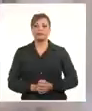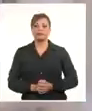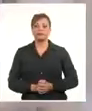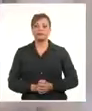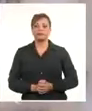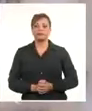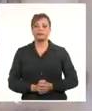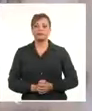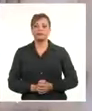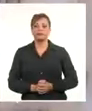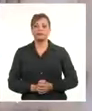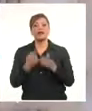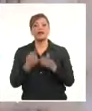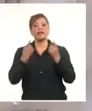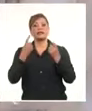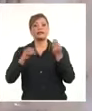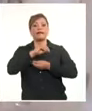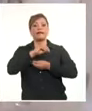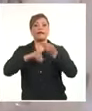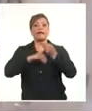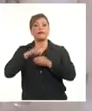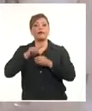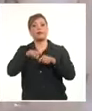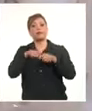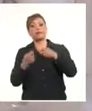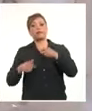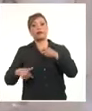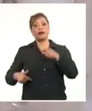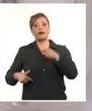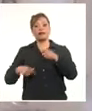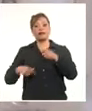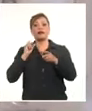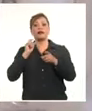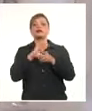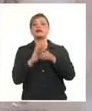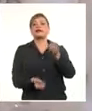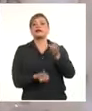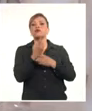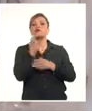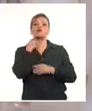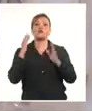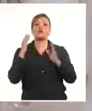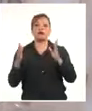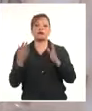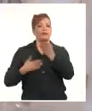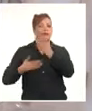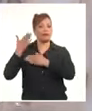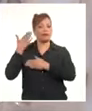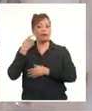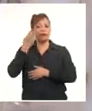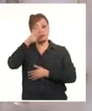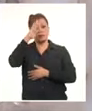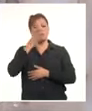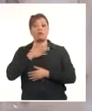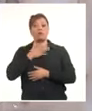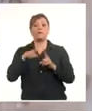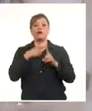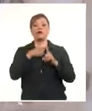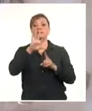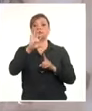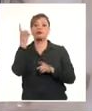La necesidad de este implante surgió hace un año. Porque en el país, hace más de cinco años,